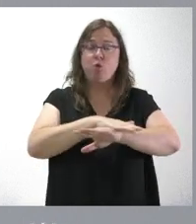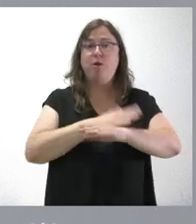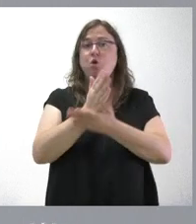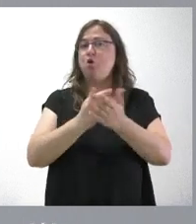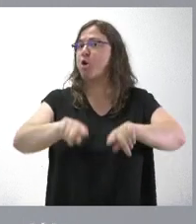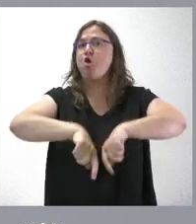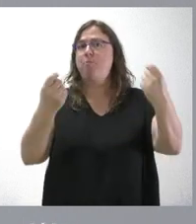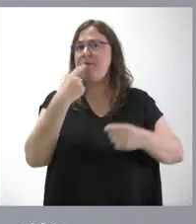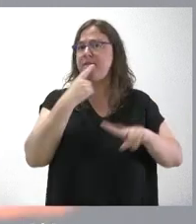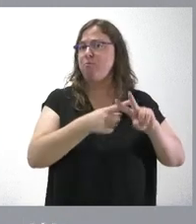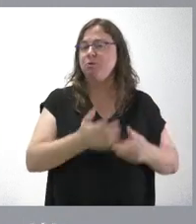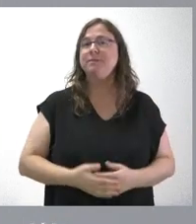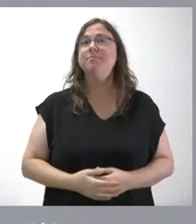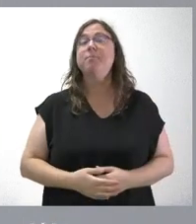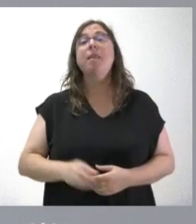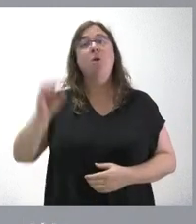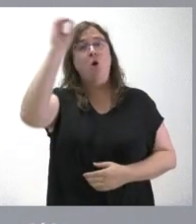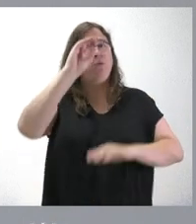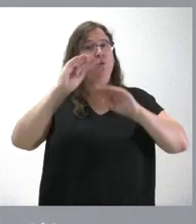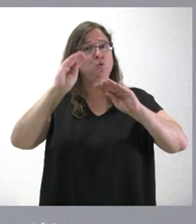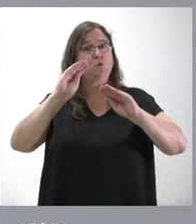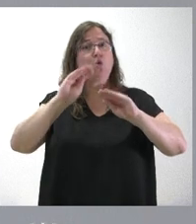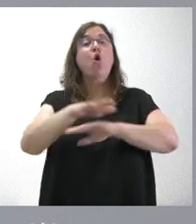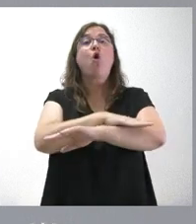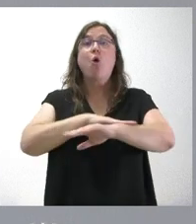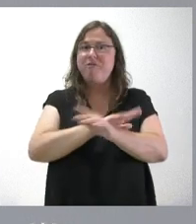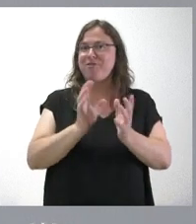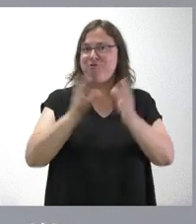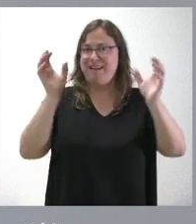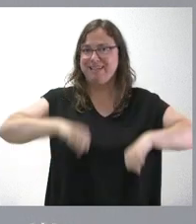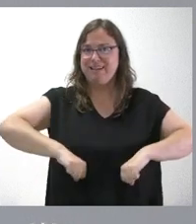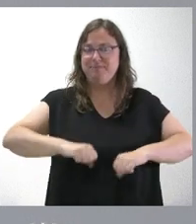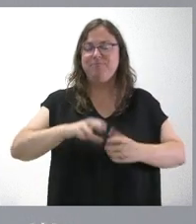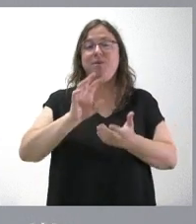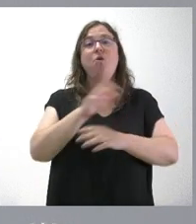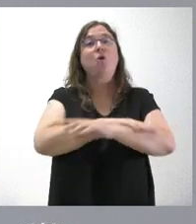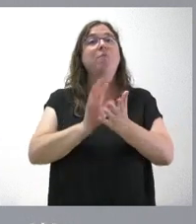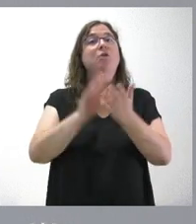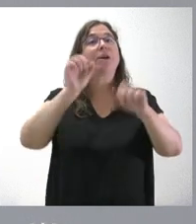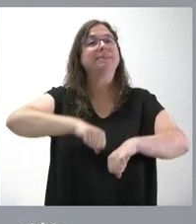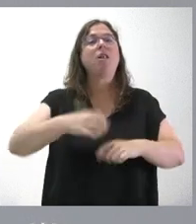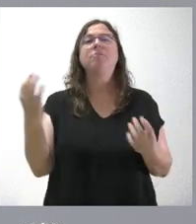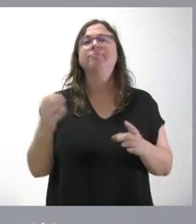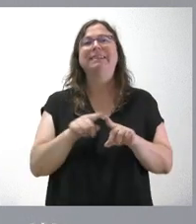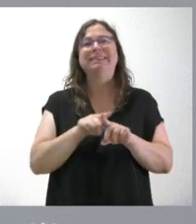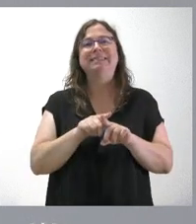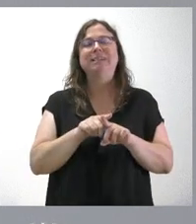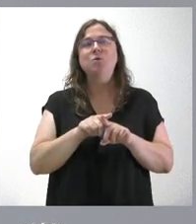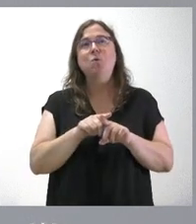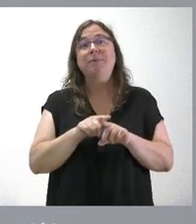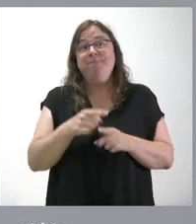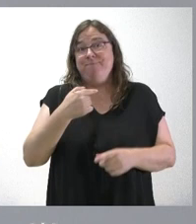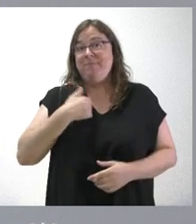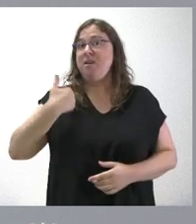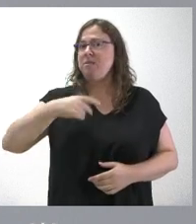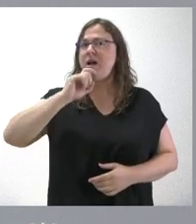Bueno, la posición que ha mantenido el Gobierno de Castilla y León en esa reunión de la Conferencia sectorial es la posición que yo les